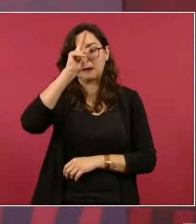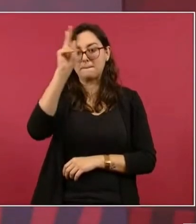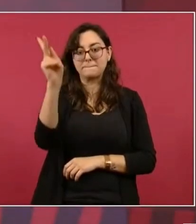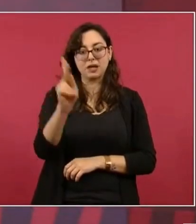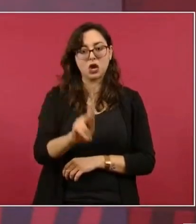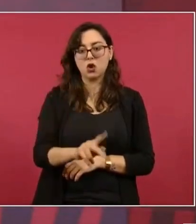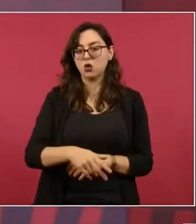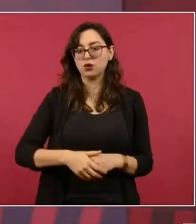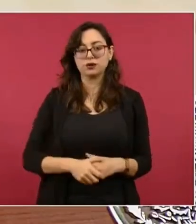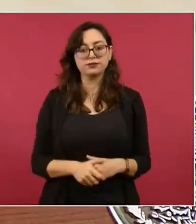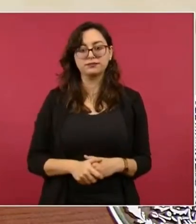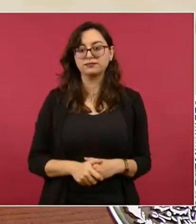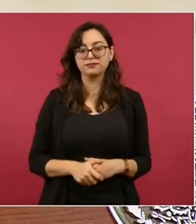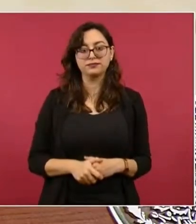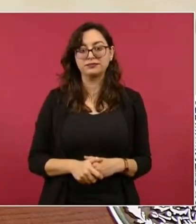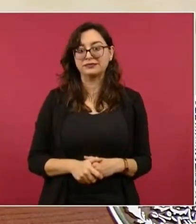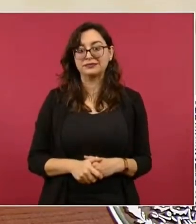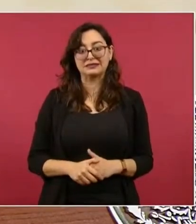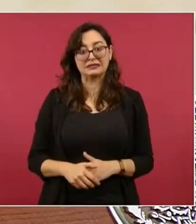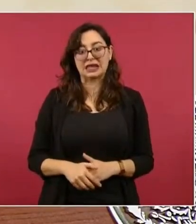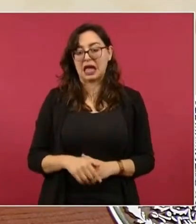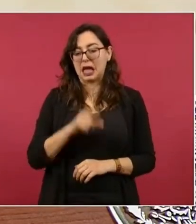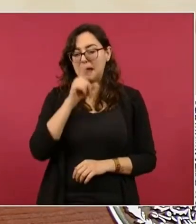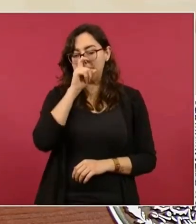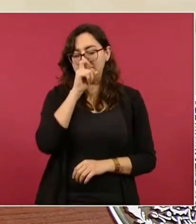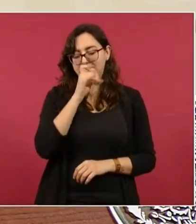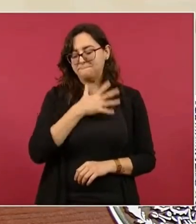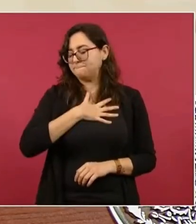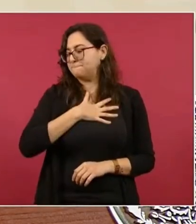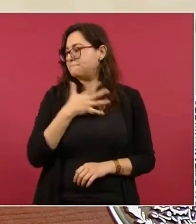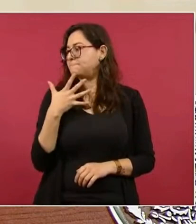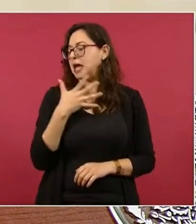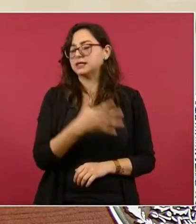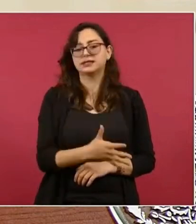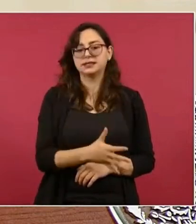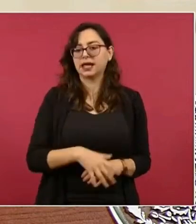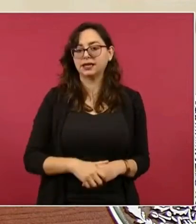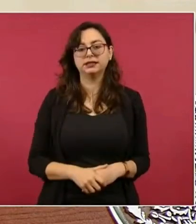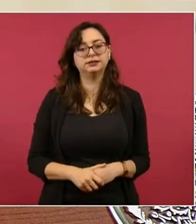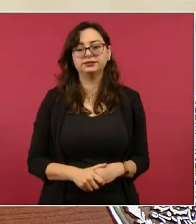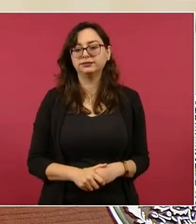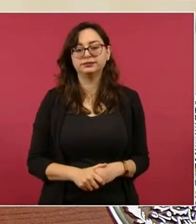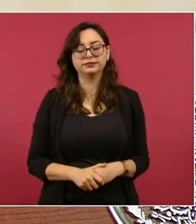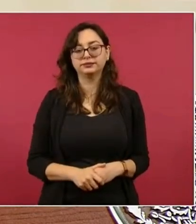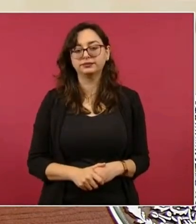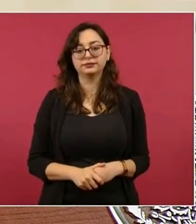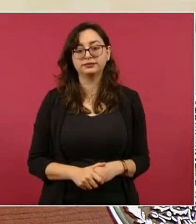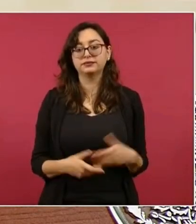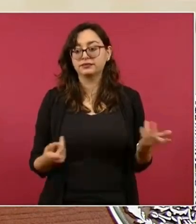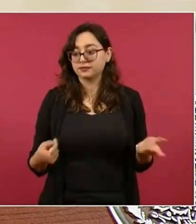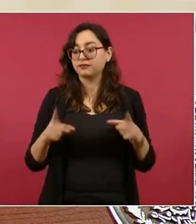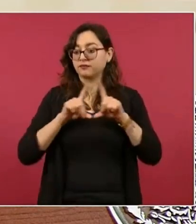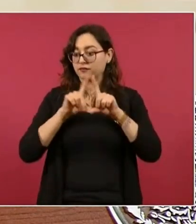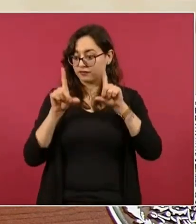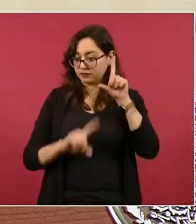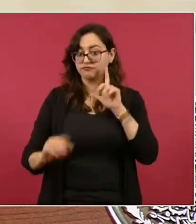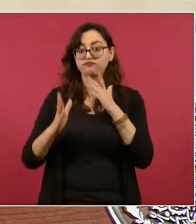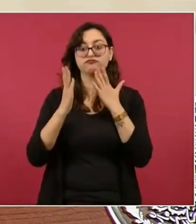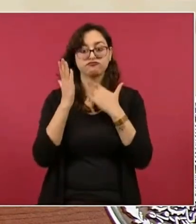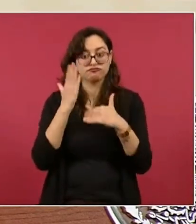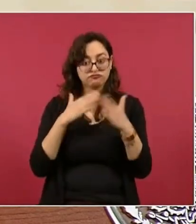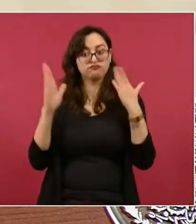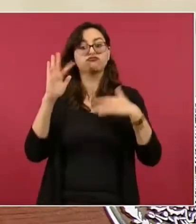no es una pandemia es una peste y la posibilidad que tiene México de salir adelante